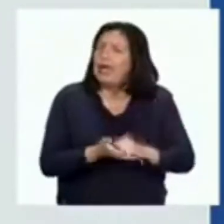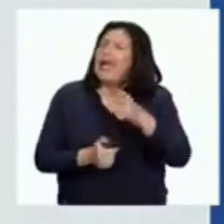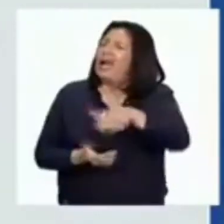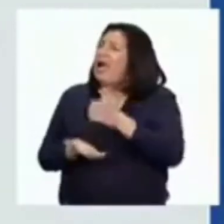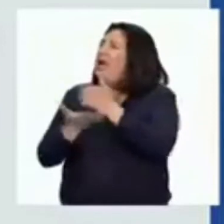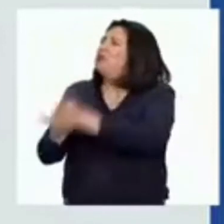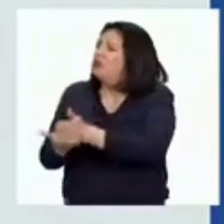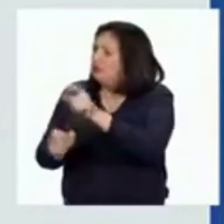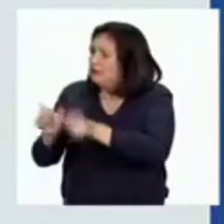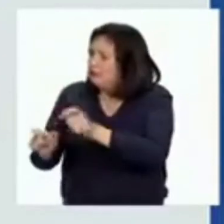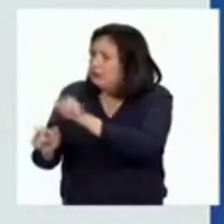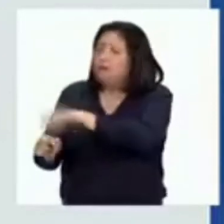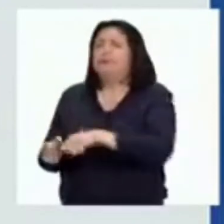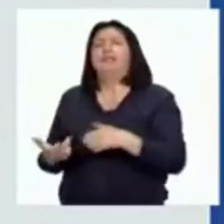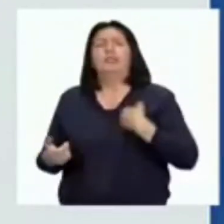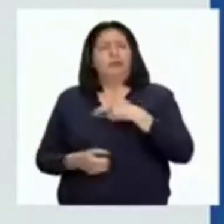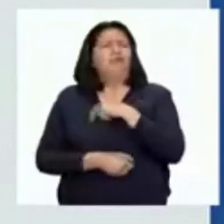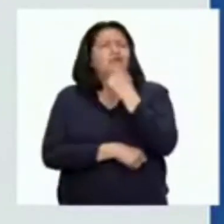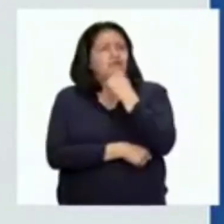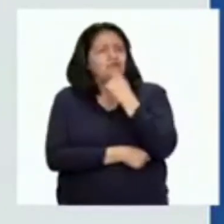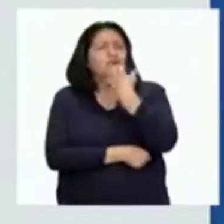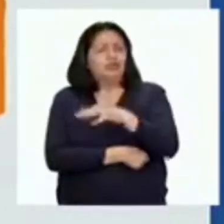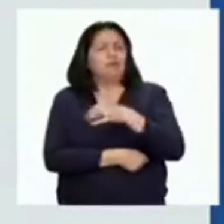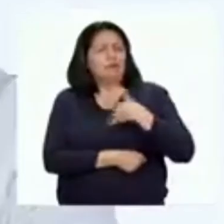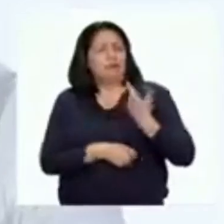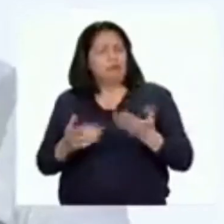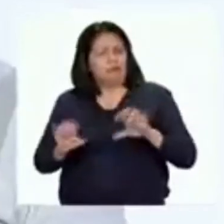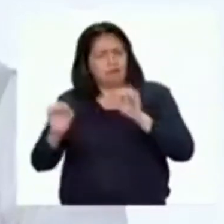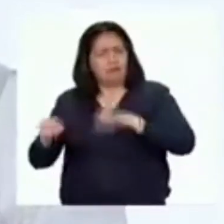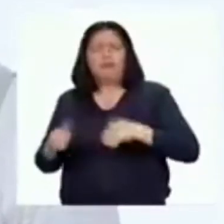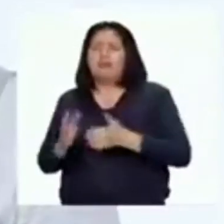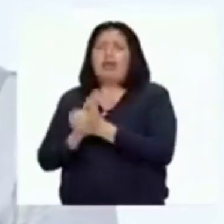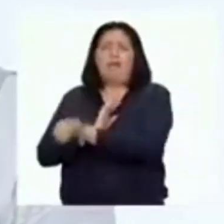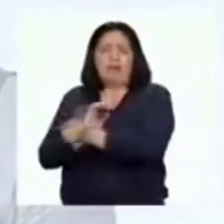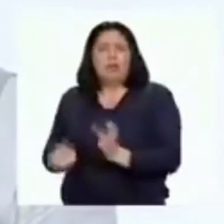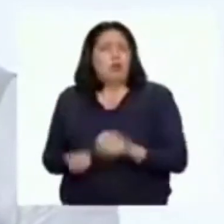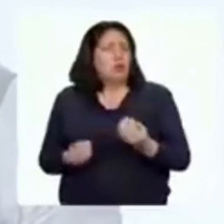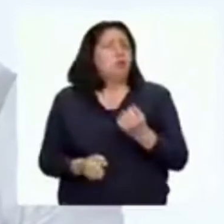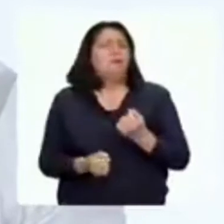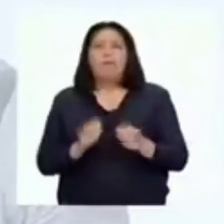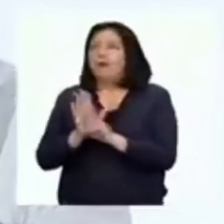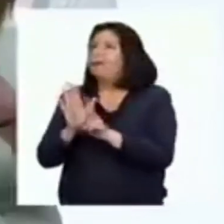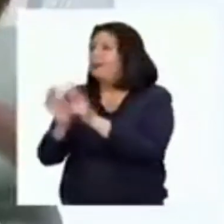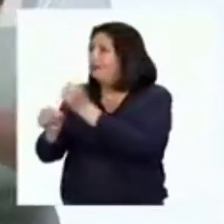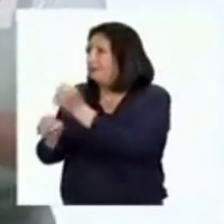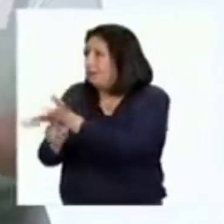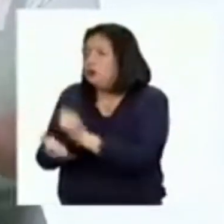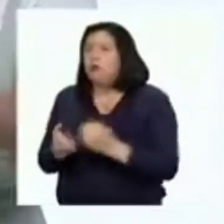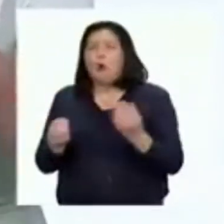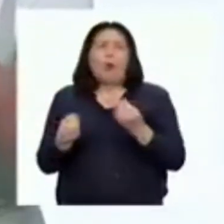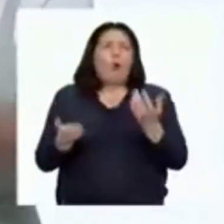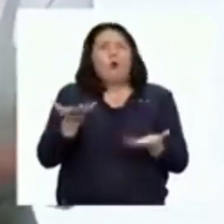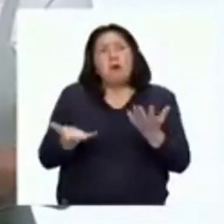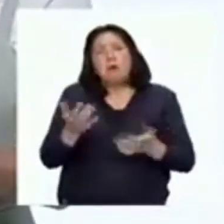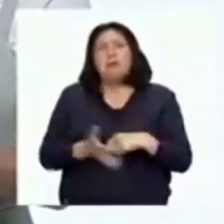permite sentir que siempre podemos hacer algo con nuestras capacidades. A través de trabajos voluntarios, por ejemplo, o pequeñas